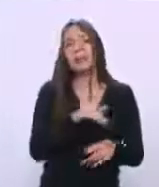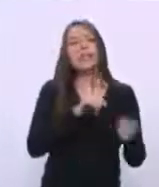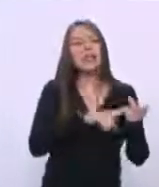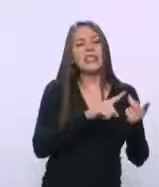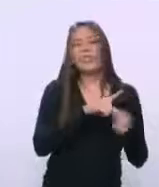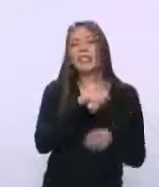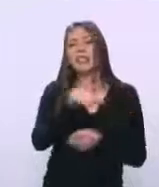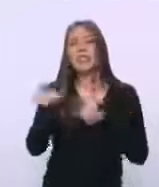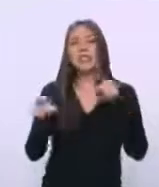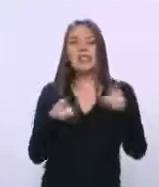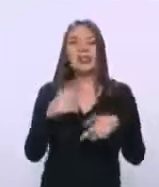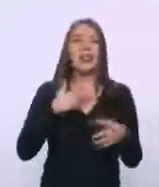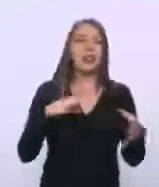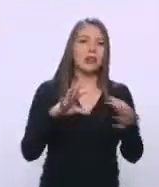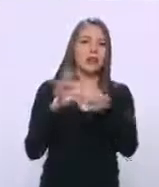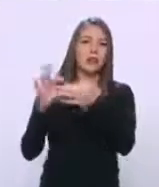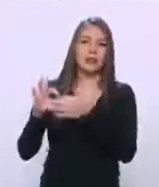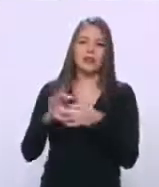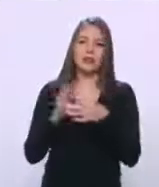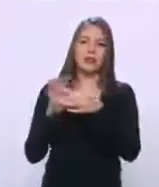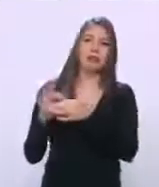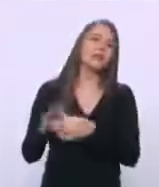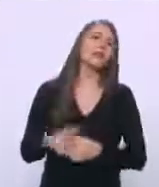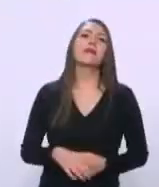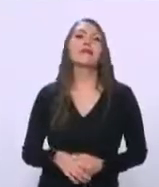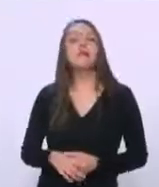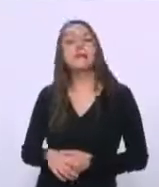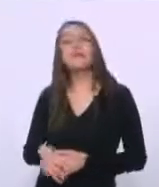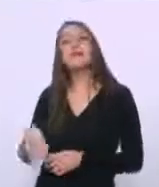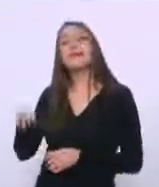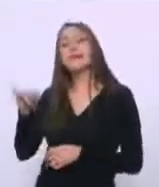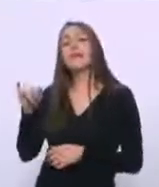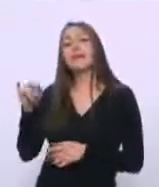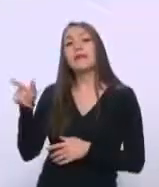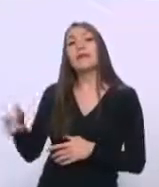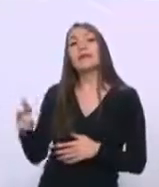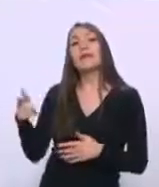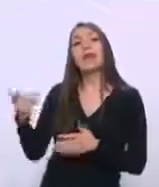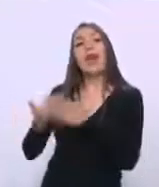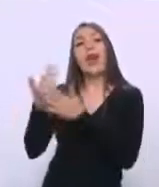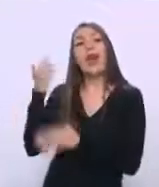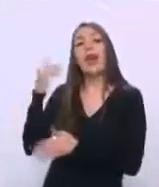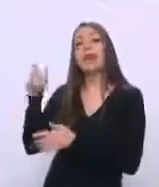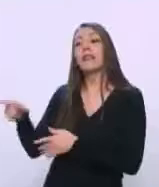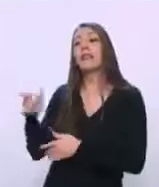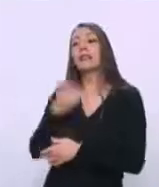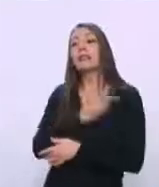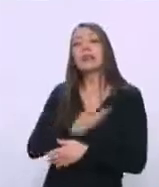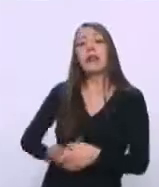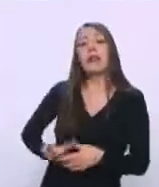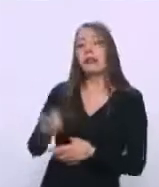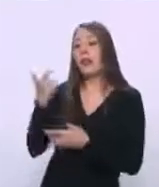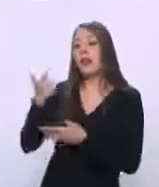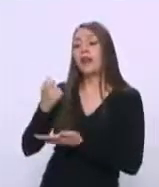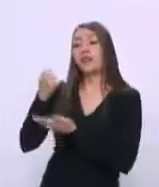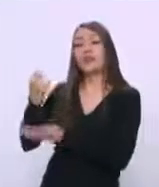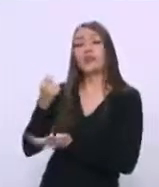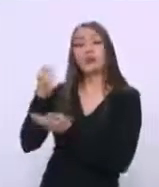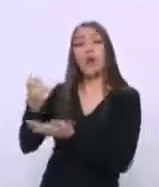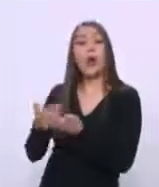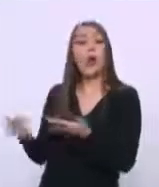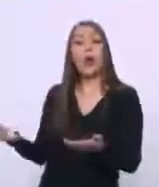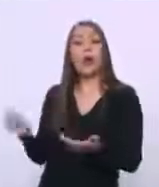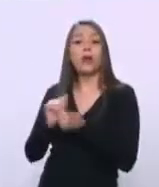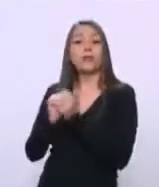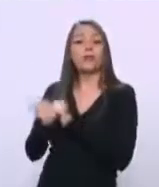Salinas iba así como un adolescente con su papá que le dé su domingo y ahora está enojado porque ya se lo quitaron el peculio muchas gracias por habernos acompañado Gracias